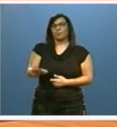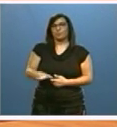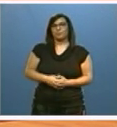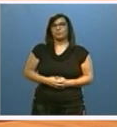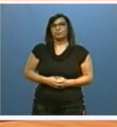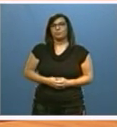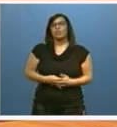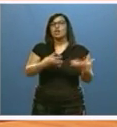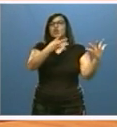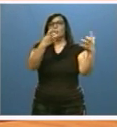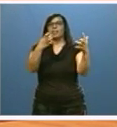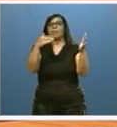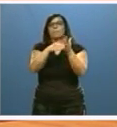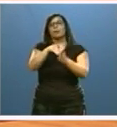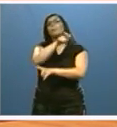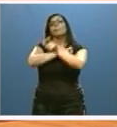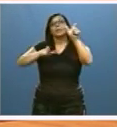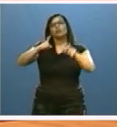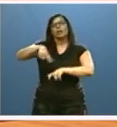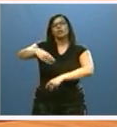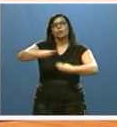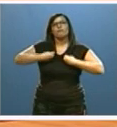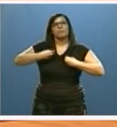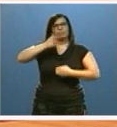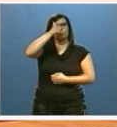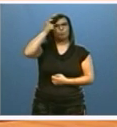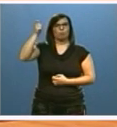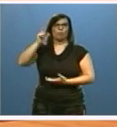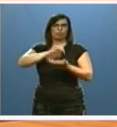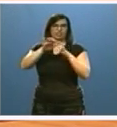las 900.000 personas que viven en nuestro medio rural.